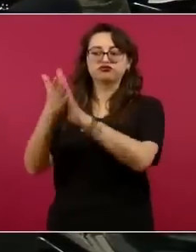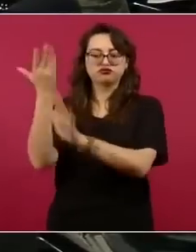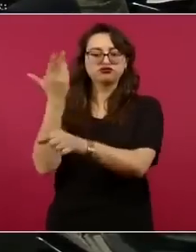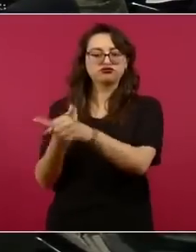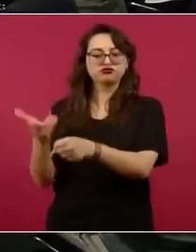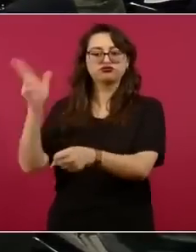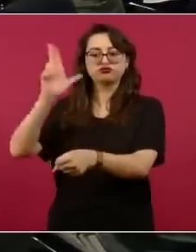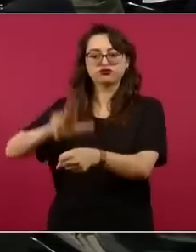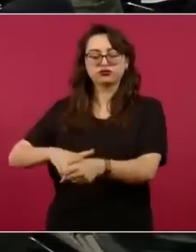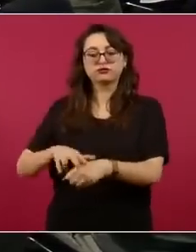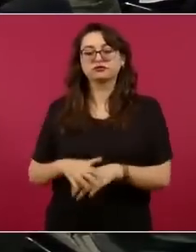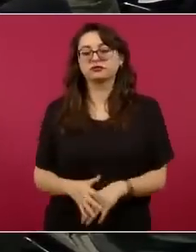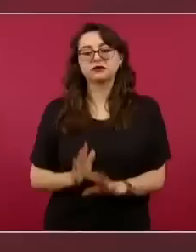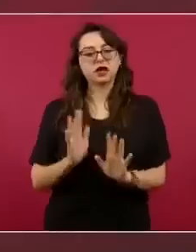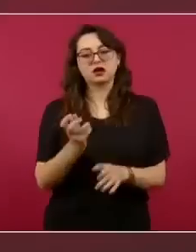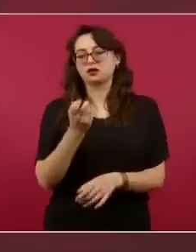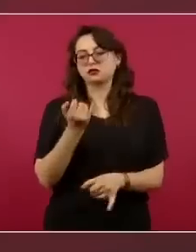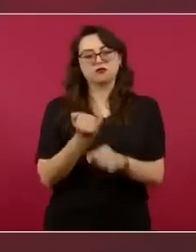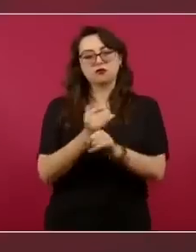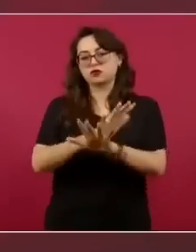No puedo hablar más.